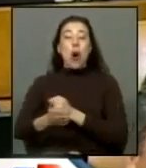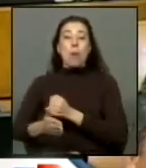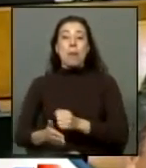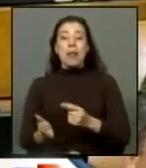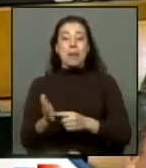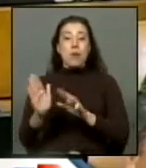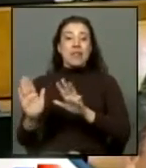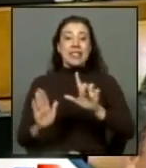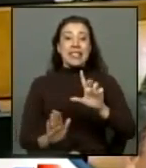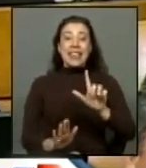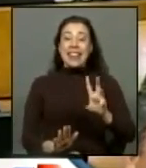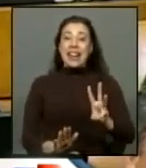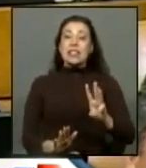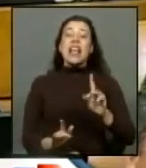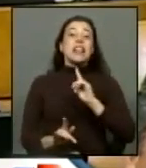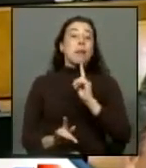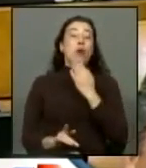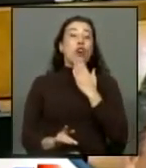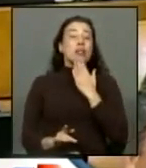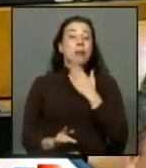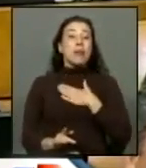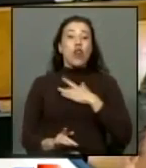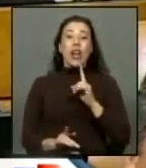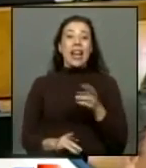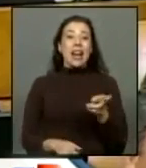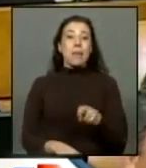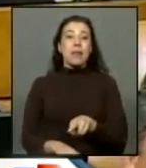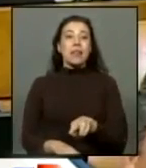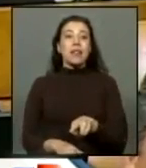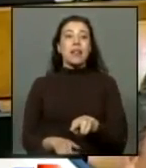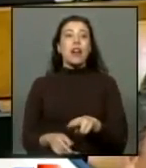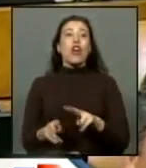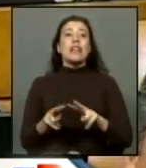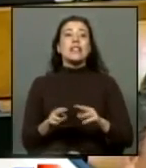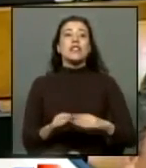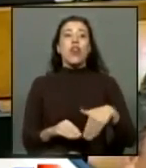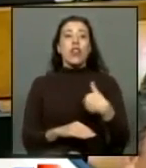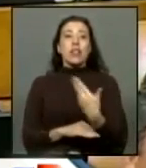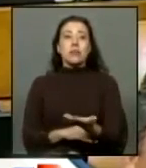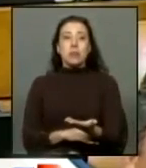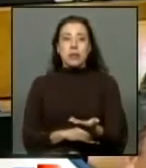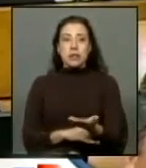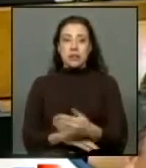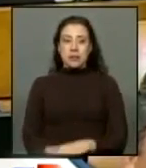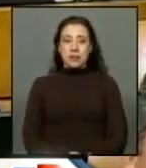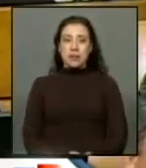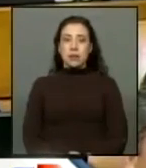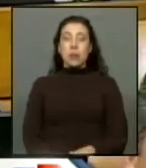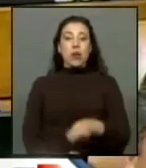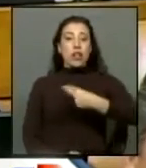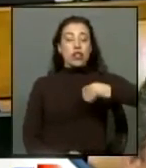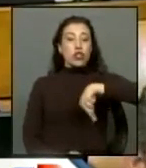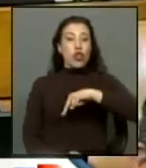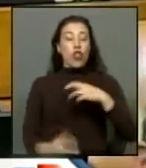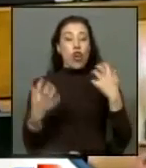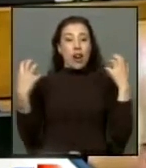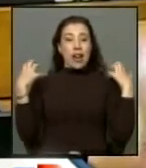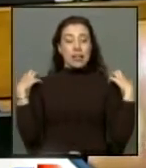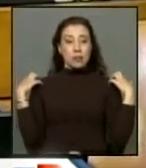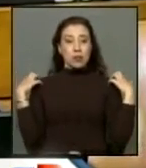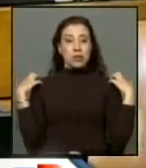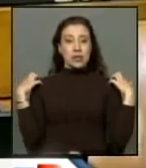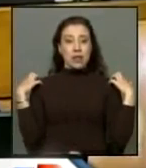de lo que sucedió después porque podríamos decir que somos todos responsables